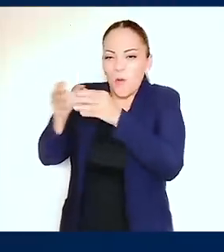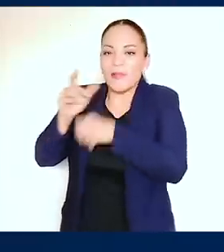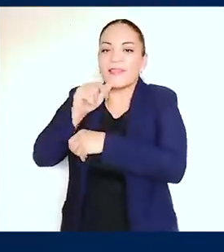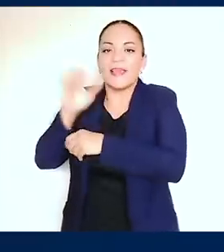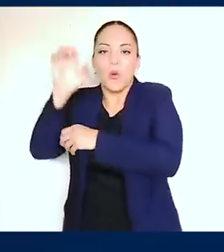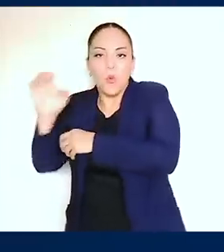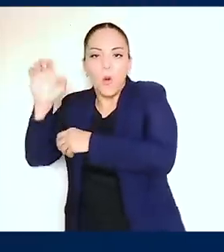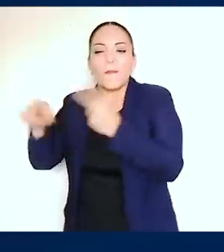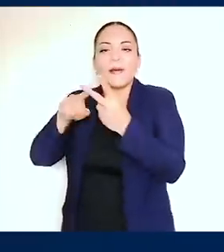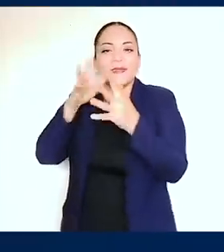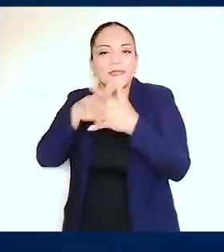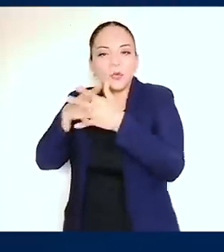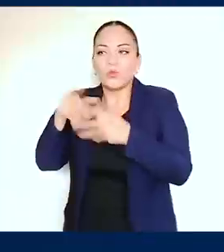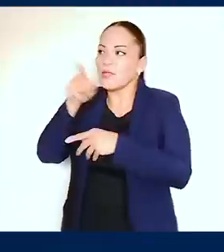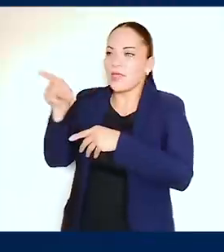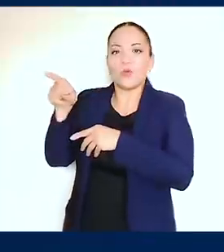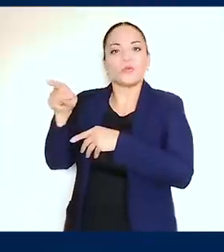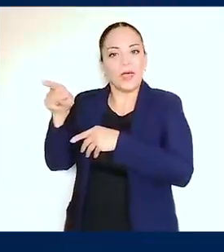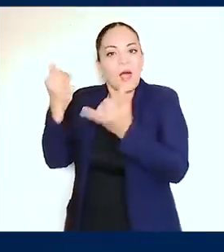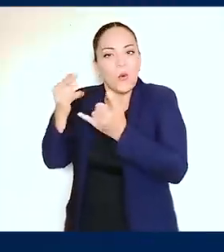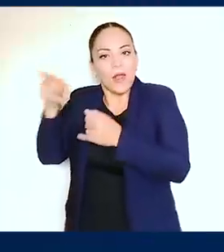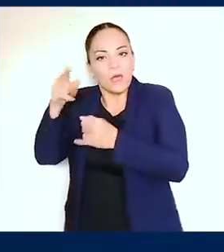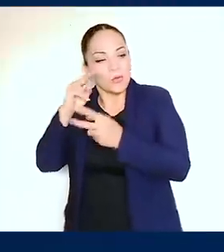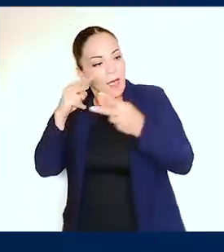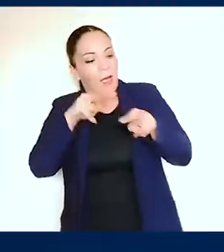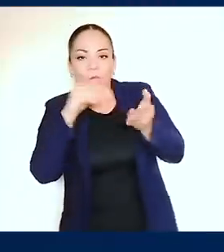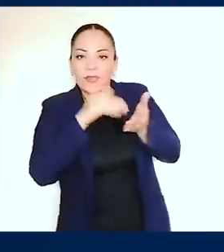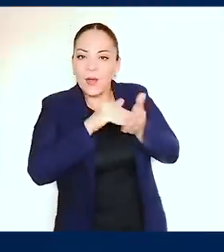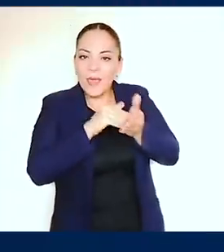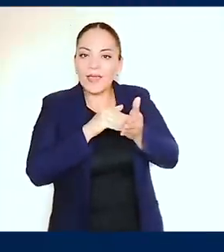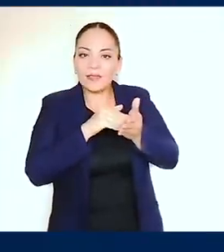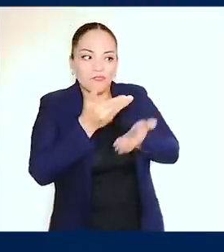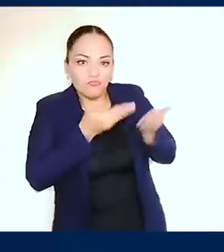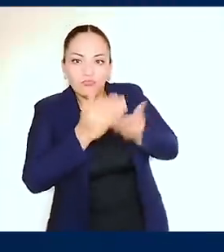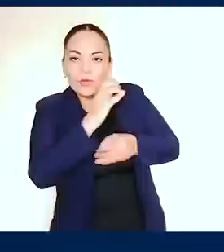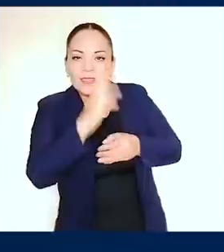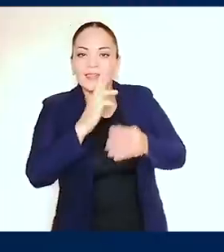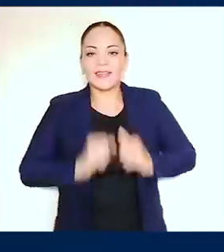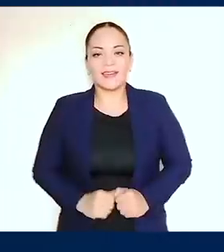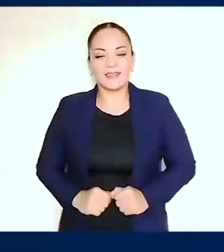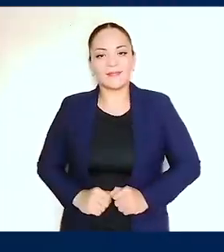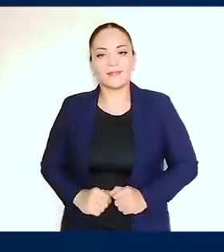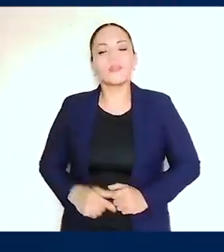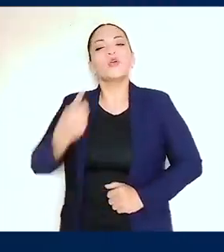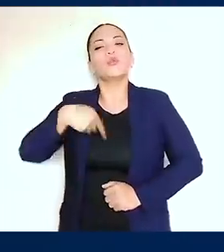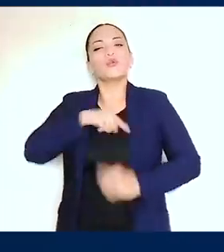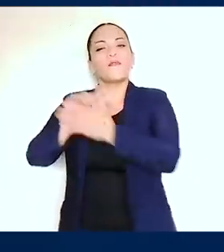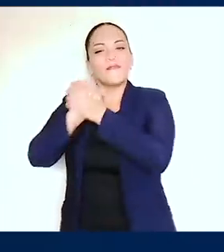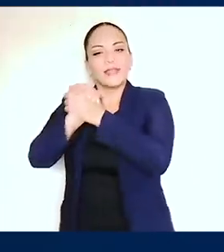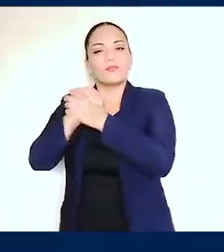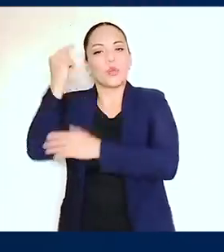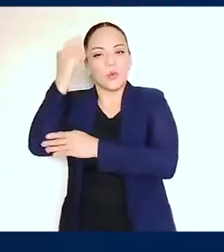Estados Unidos. Me llena de orgullo volviendo sus ojos a Costa Rica. Felicitamos al gobierno de Costa